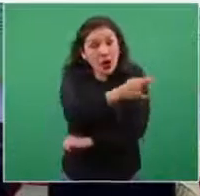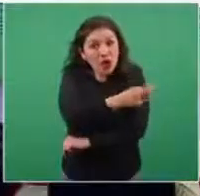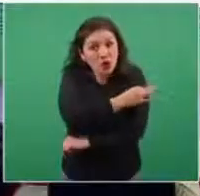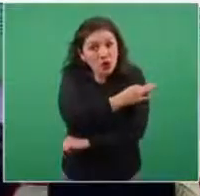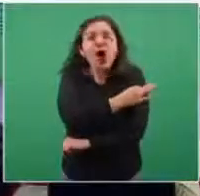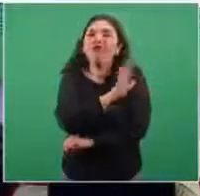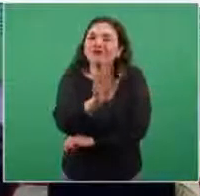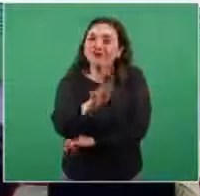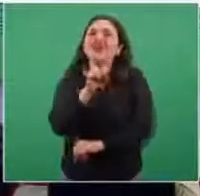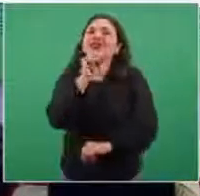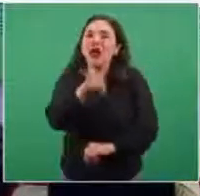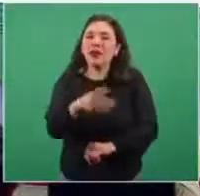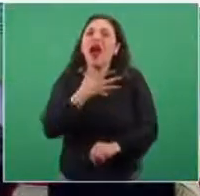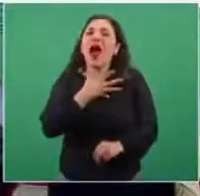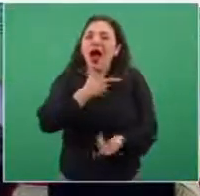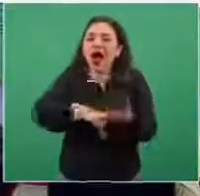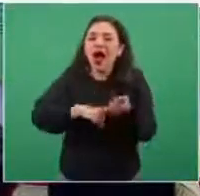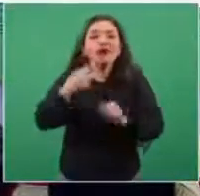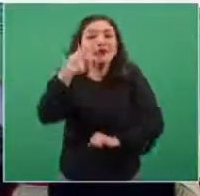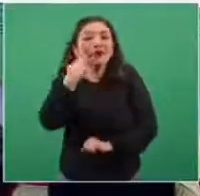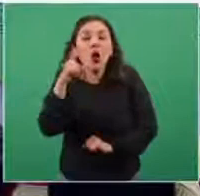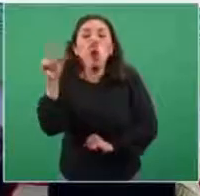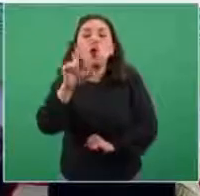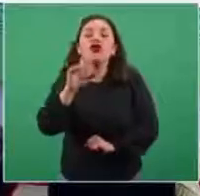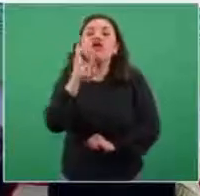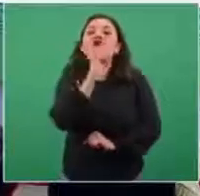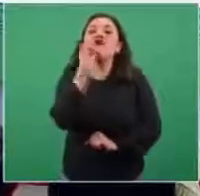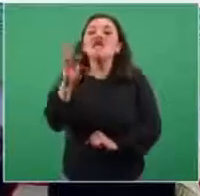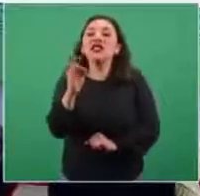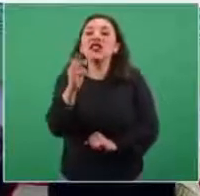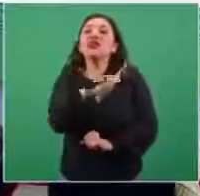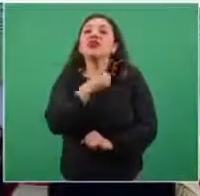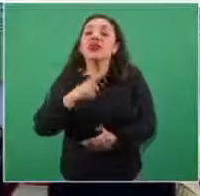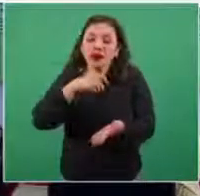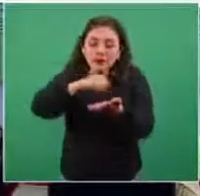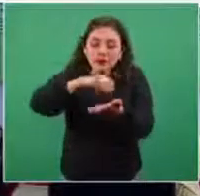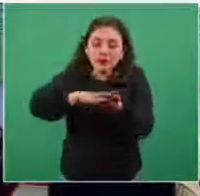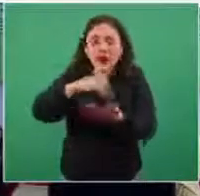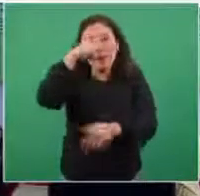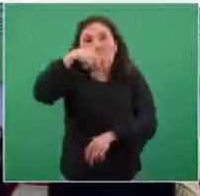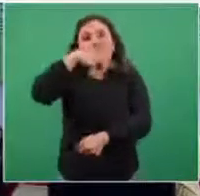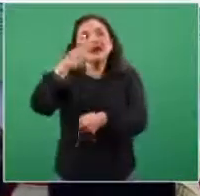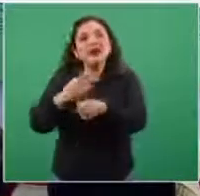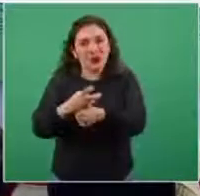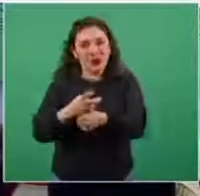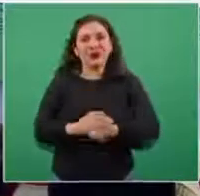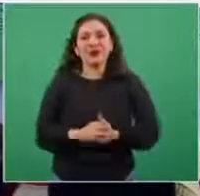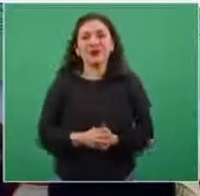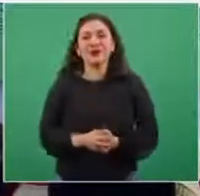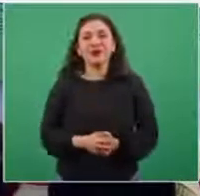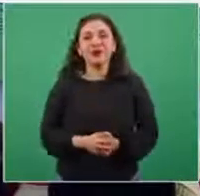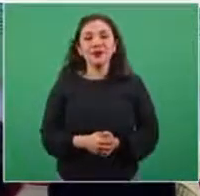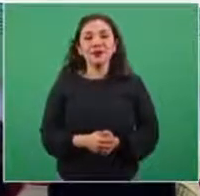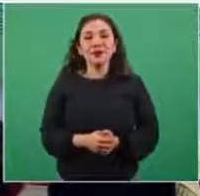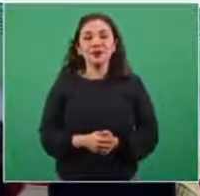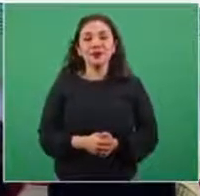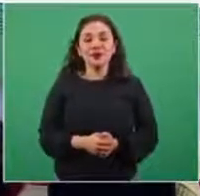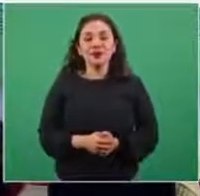la vacuna, sino depende sobre todo del calendario de cuándo hay que poner la segunda dosis. La siguiente, por favor.